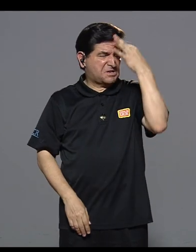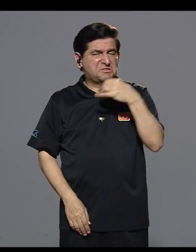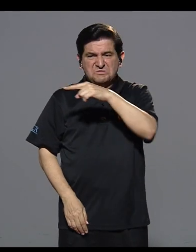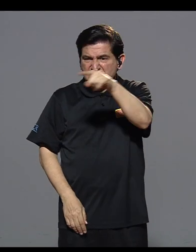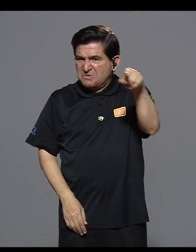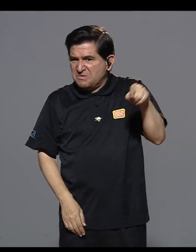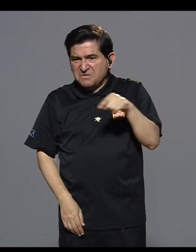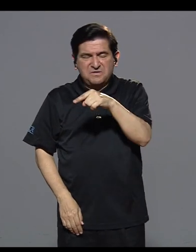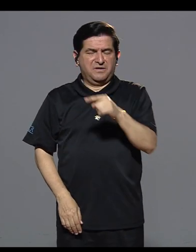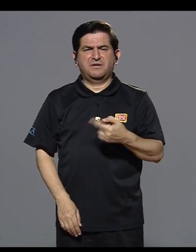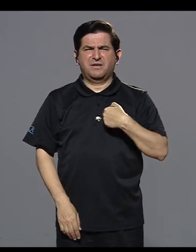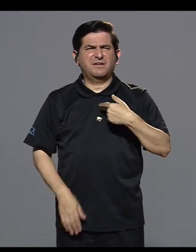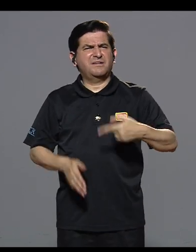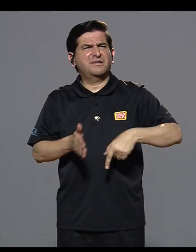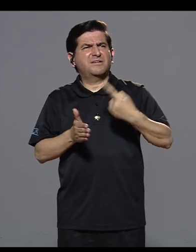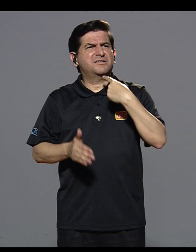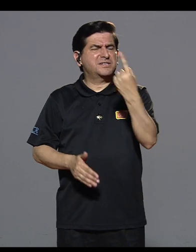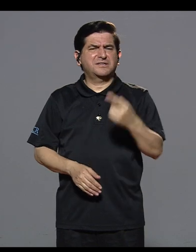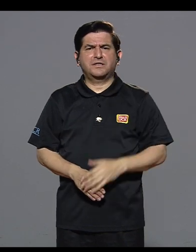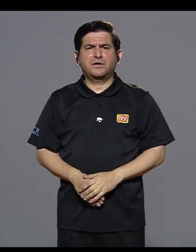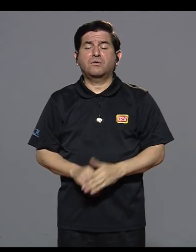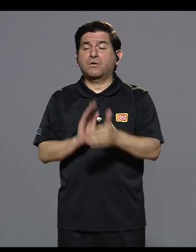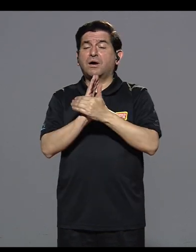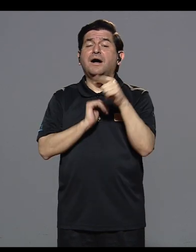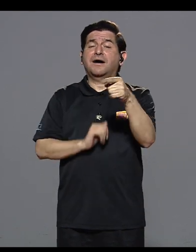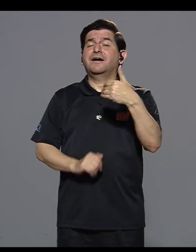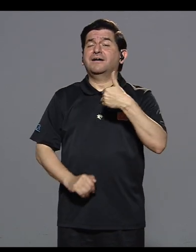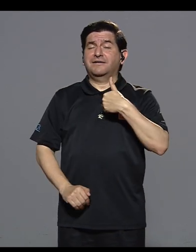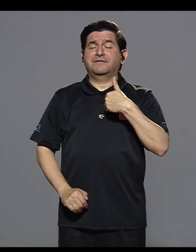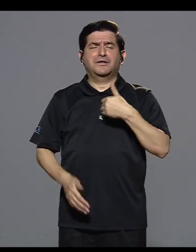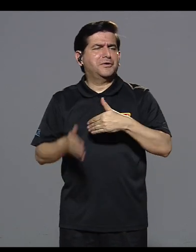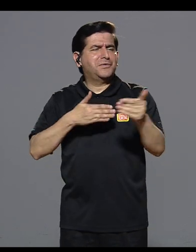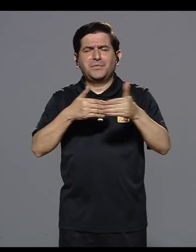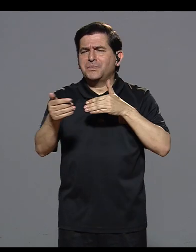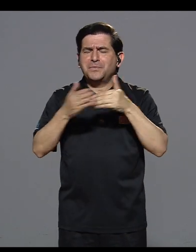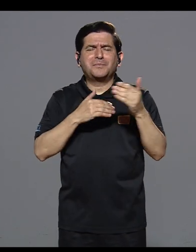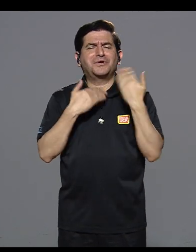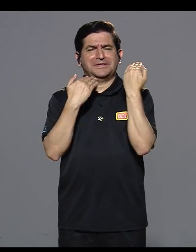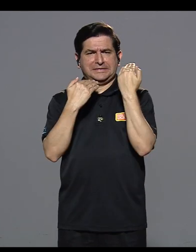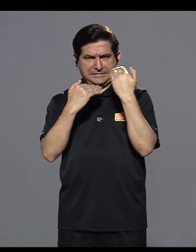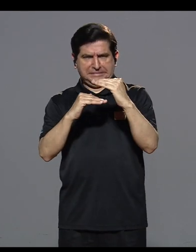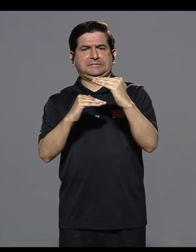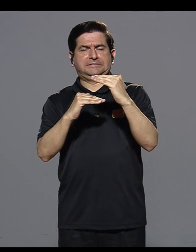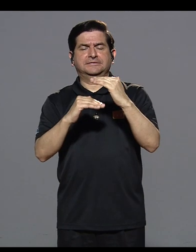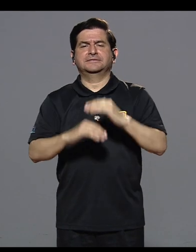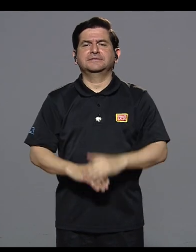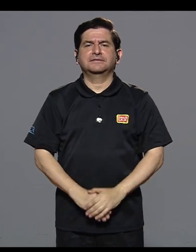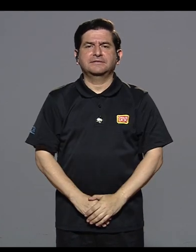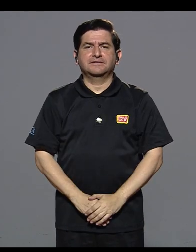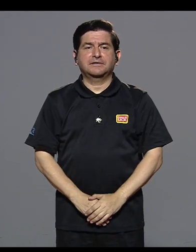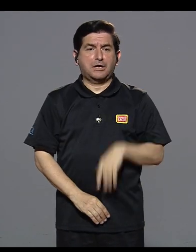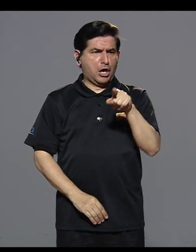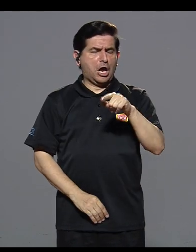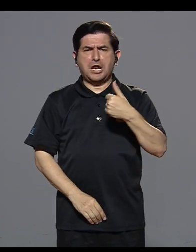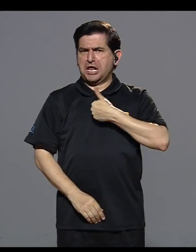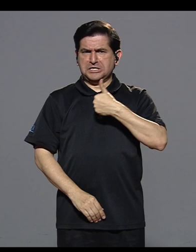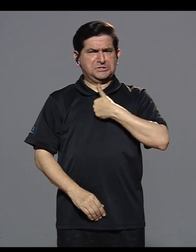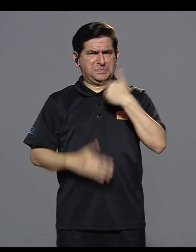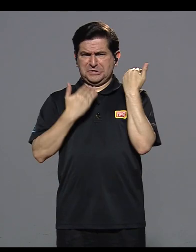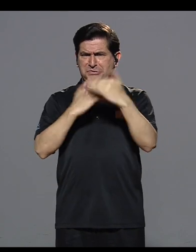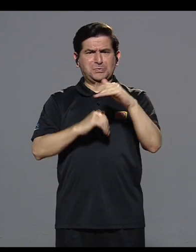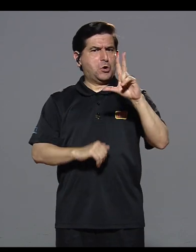Hay mucha gente que no cree en ellos y yo a digo, bueno, es una gran virtud que él tiene porque a pesar de que tiene ciertas limitaciones,